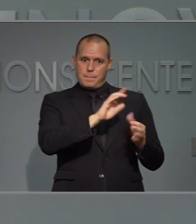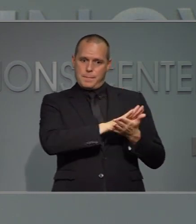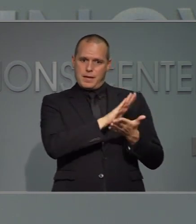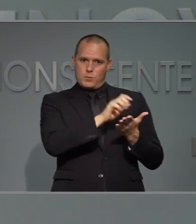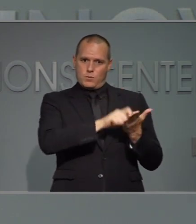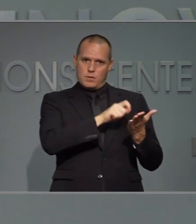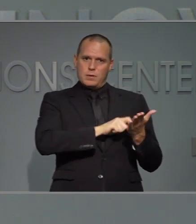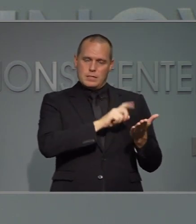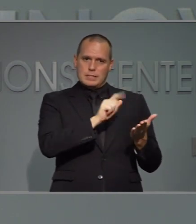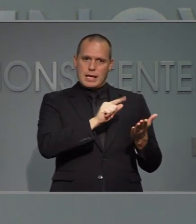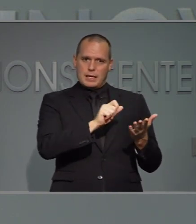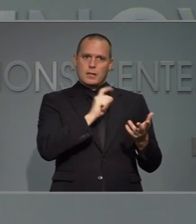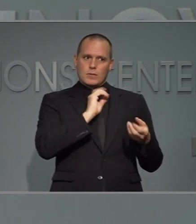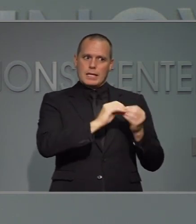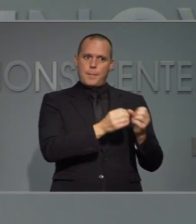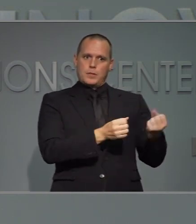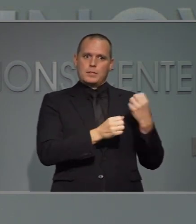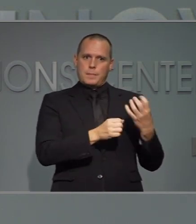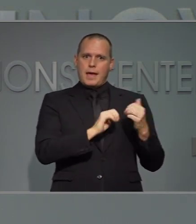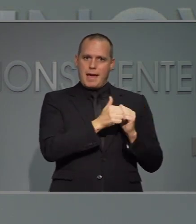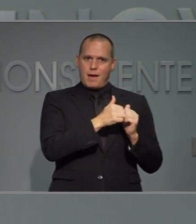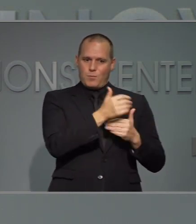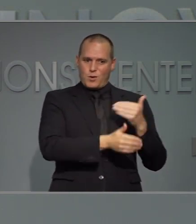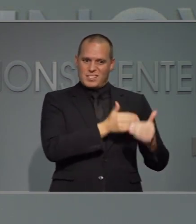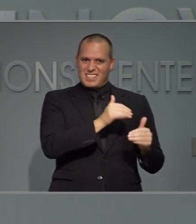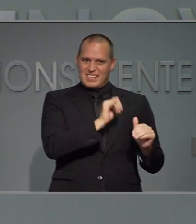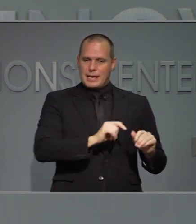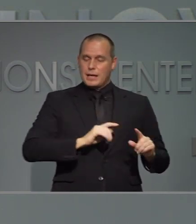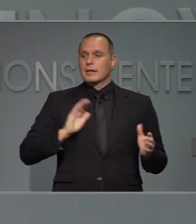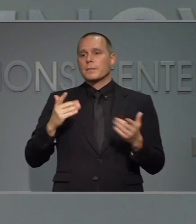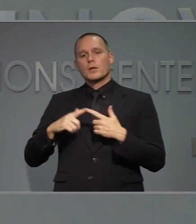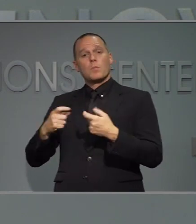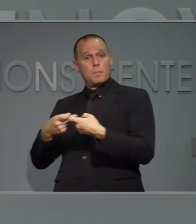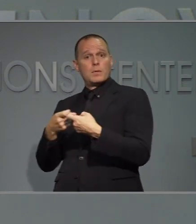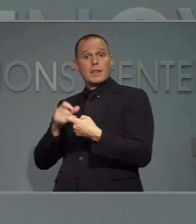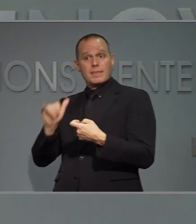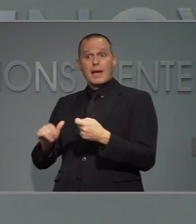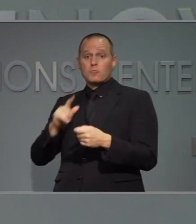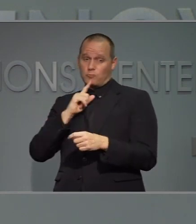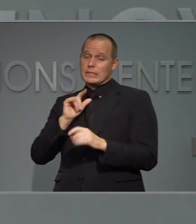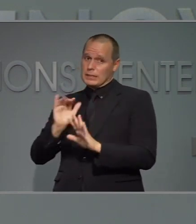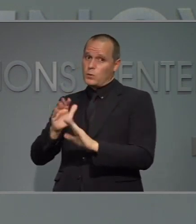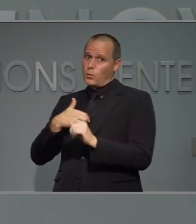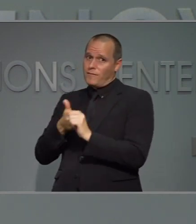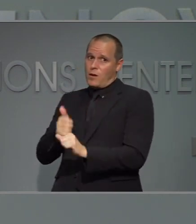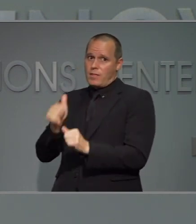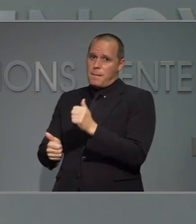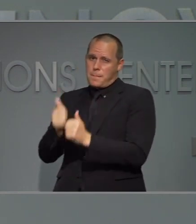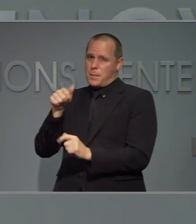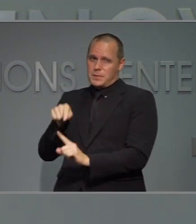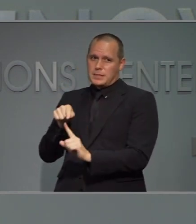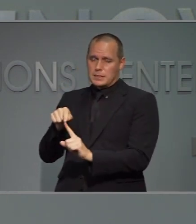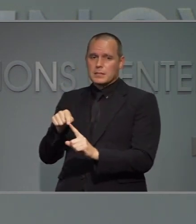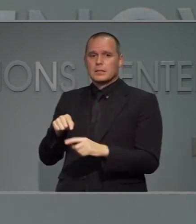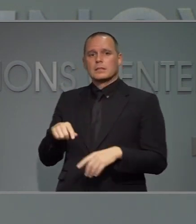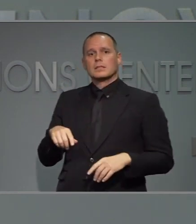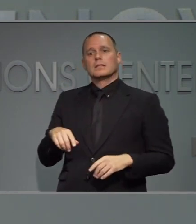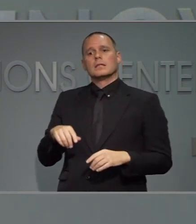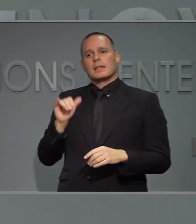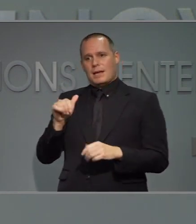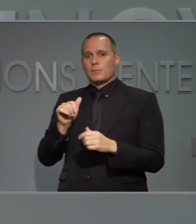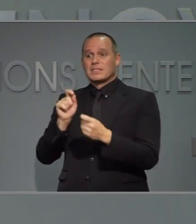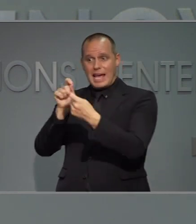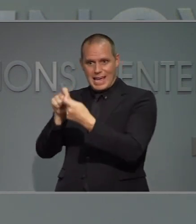estaban recopilando manualmente los datos, pero todo lo que nos mandaron electrónicamente que son nuestras métricas